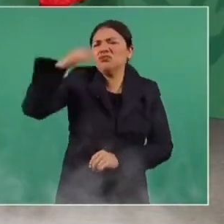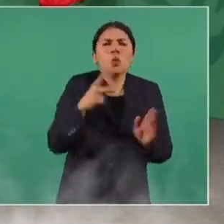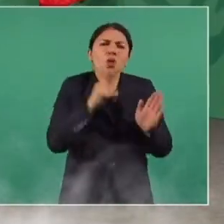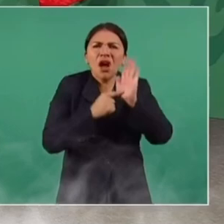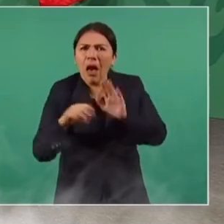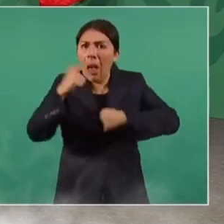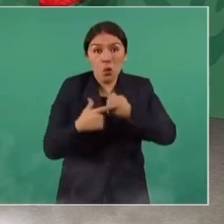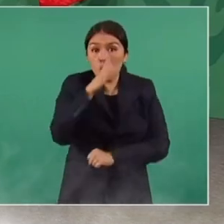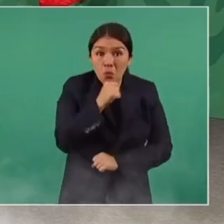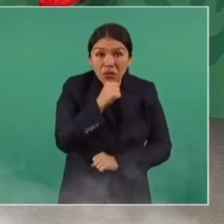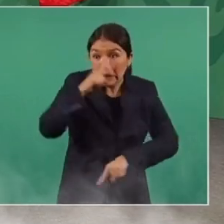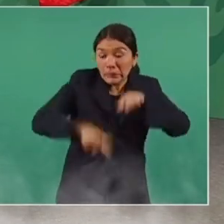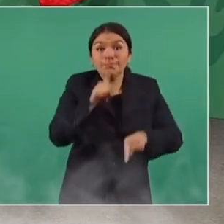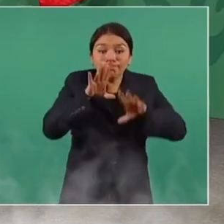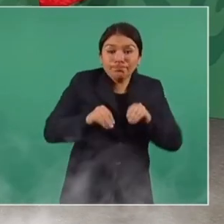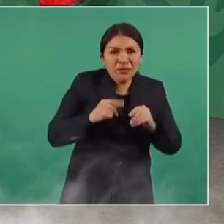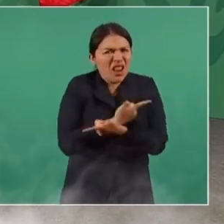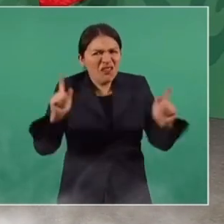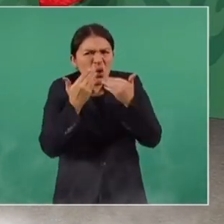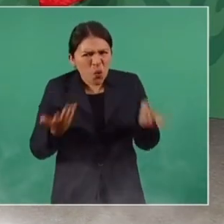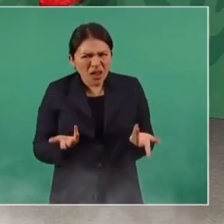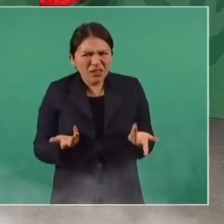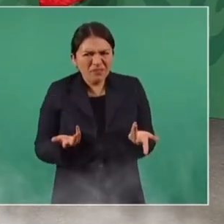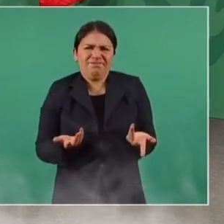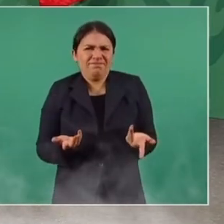no hay libertad.